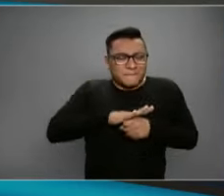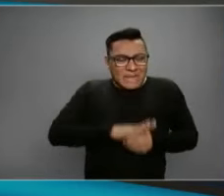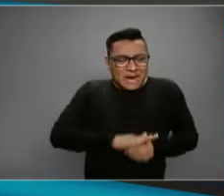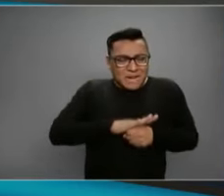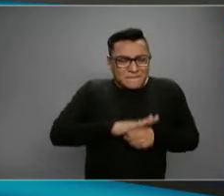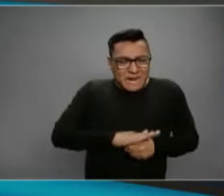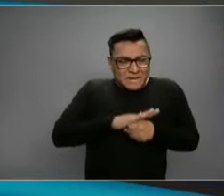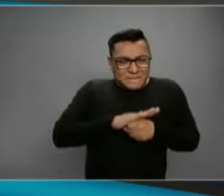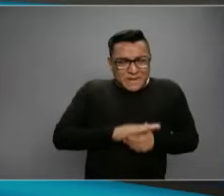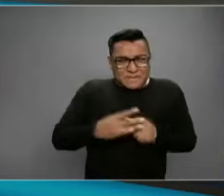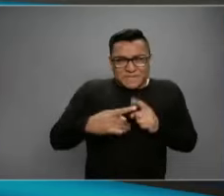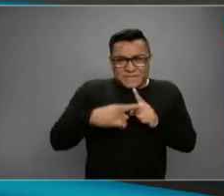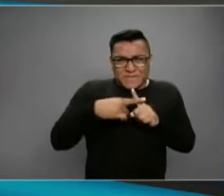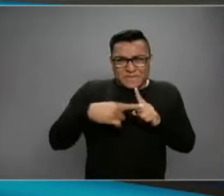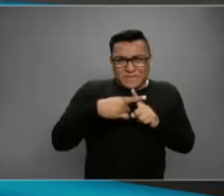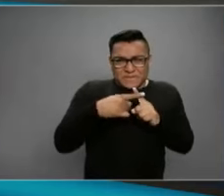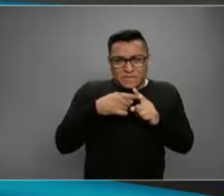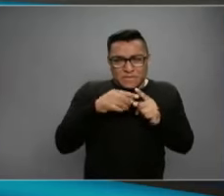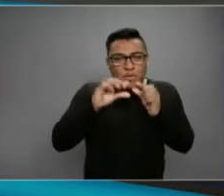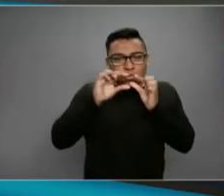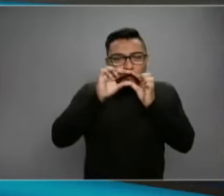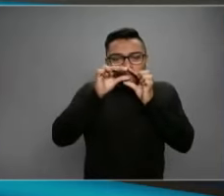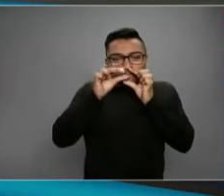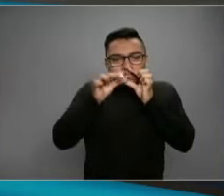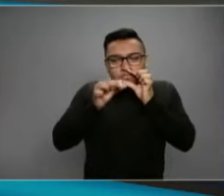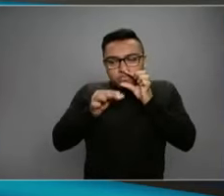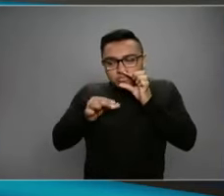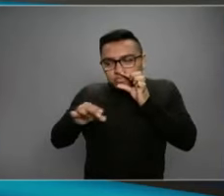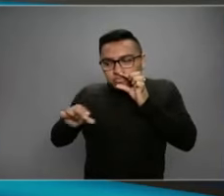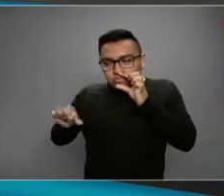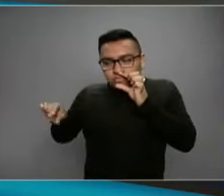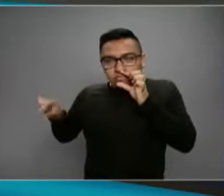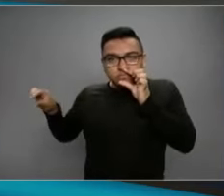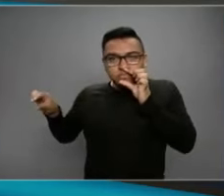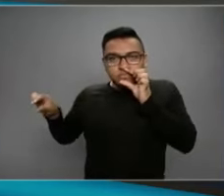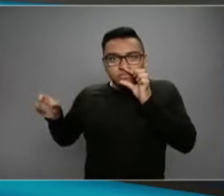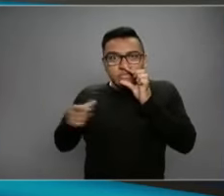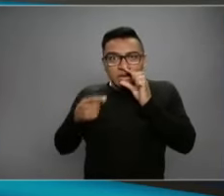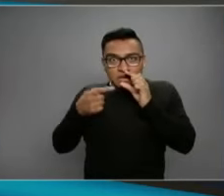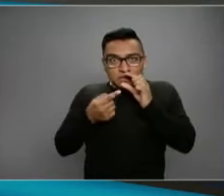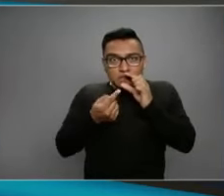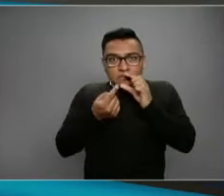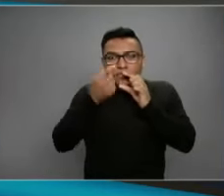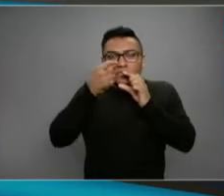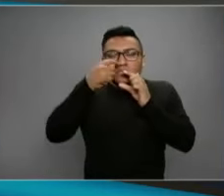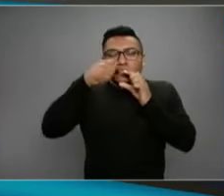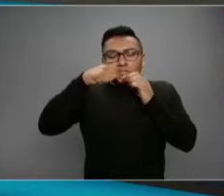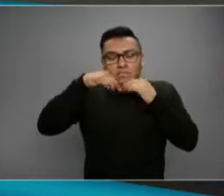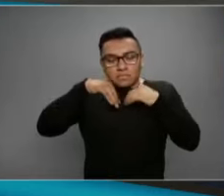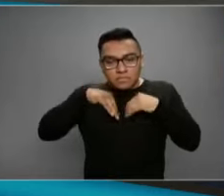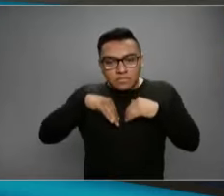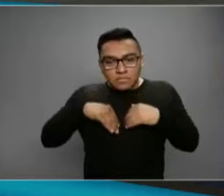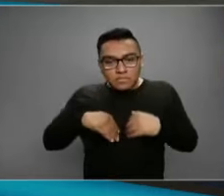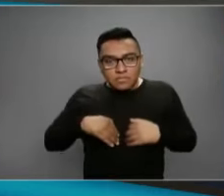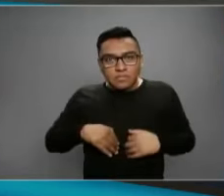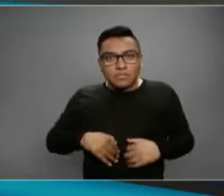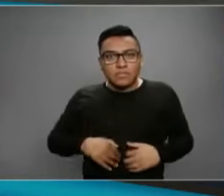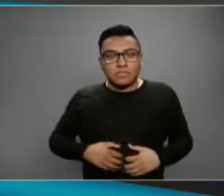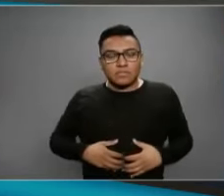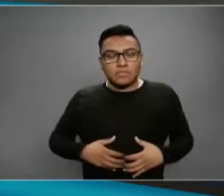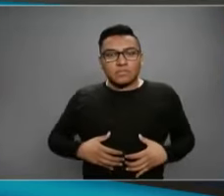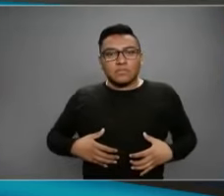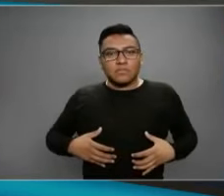a través de un tubo. El utiliza solamente en personas intubadas a través del tubo, entra con tal presión que